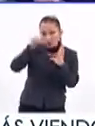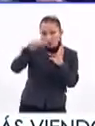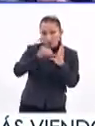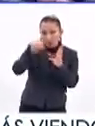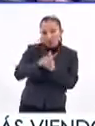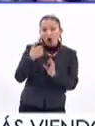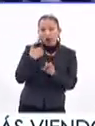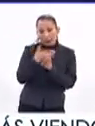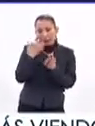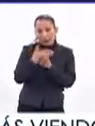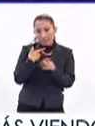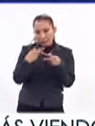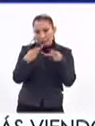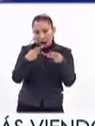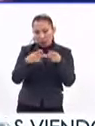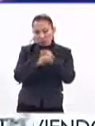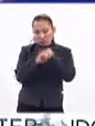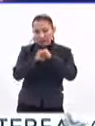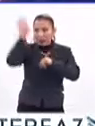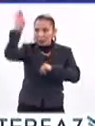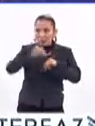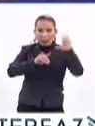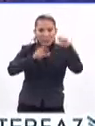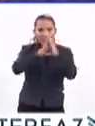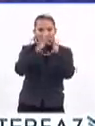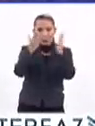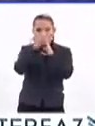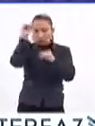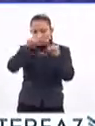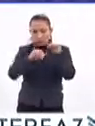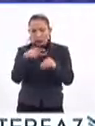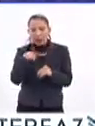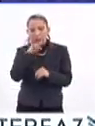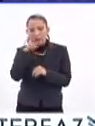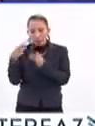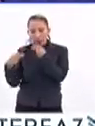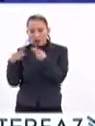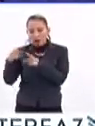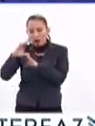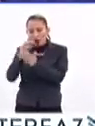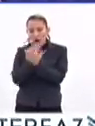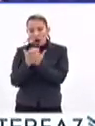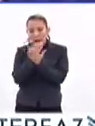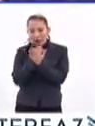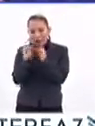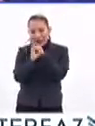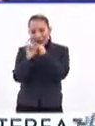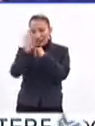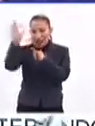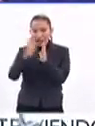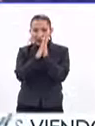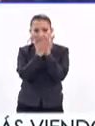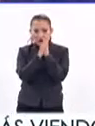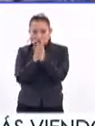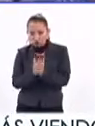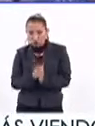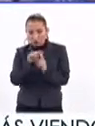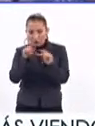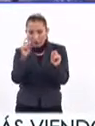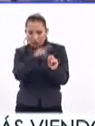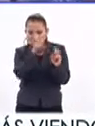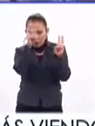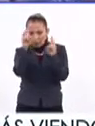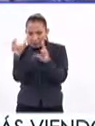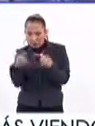en un proceso de digitalización de algunos acervos y también estamos desarrollando colecciones digitales propias y también